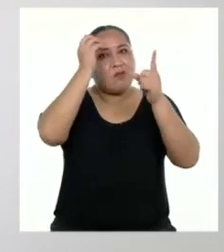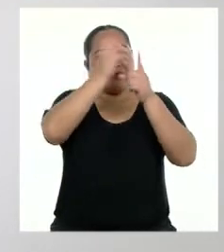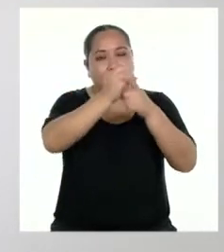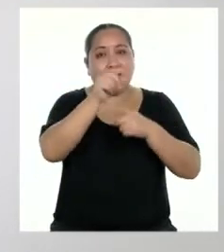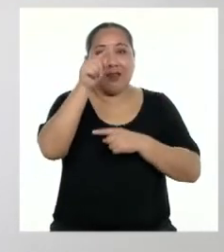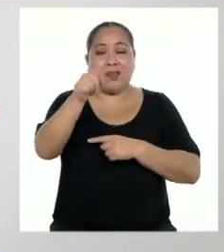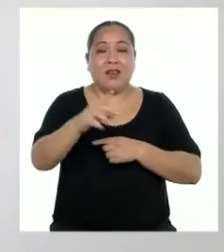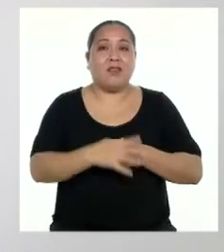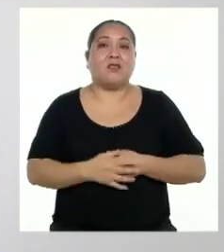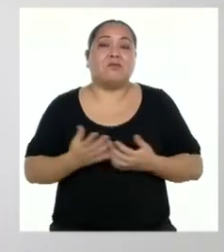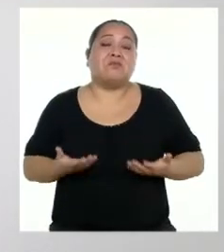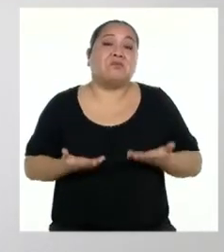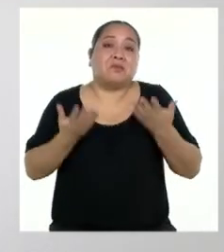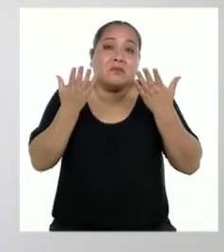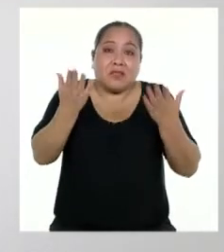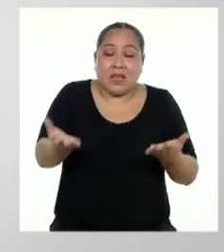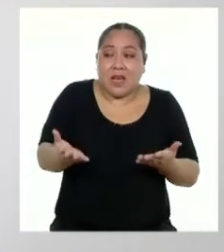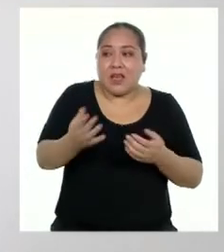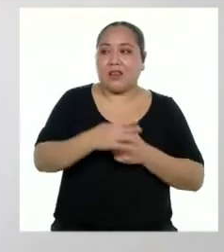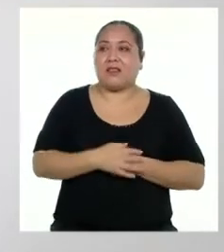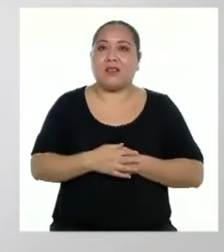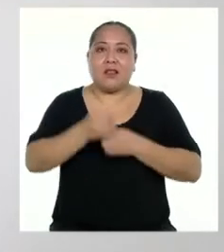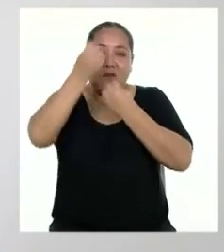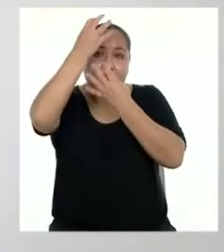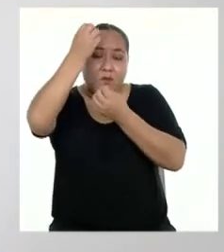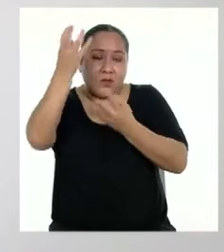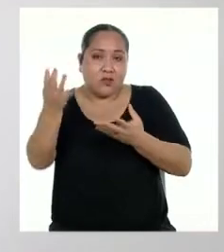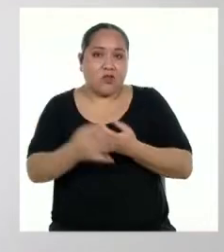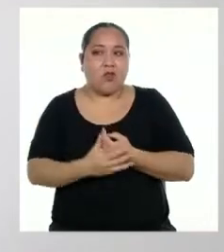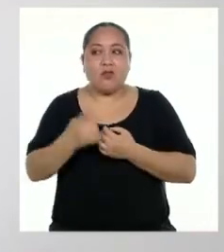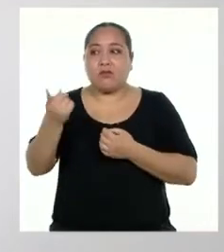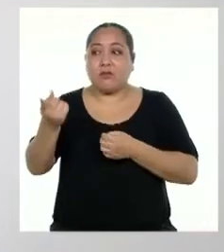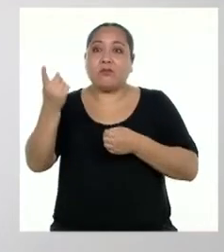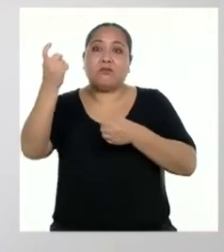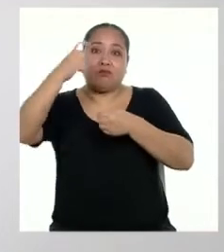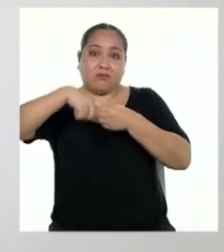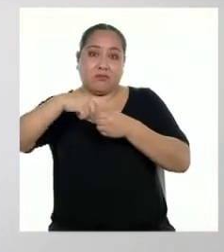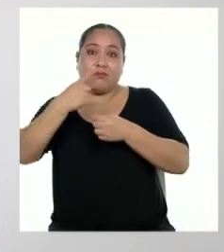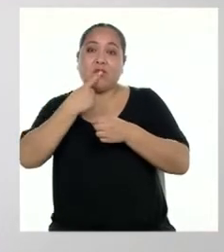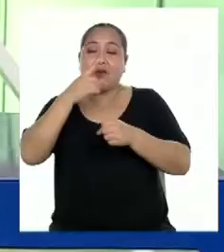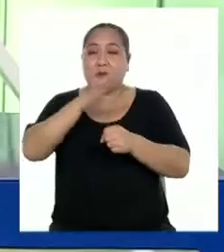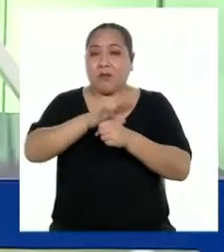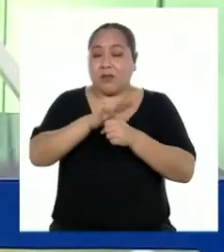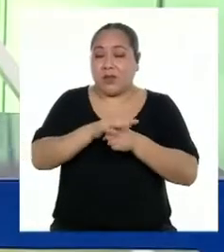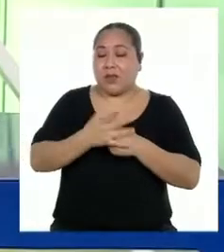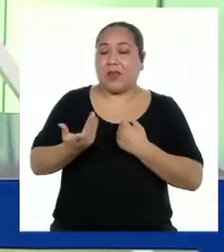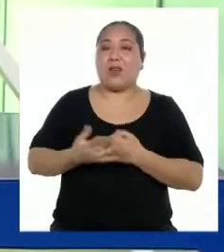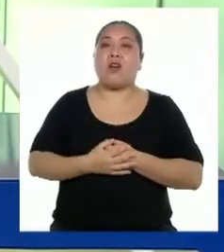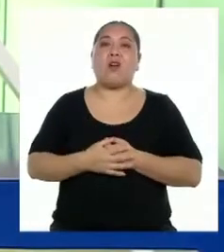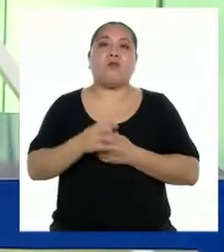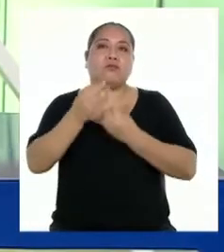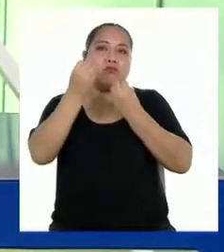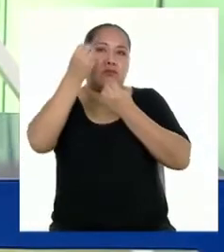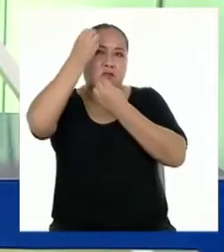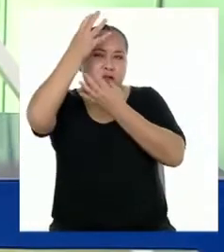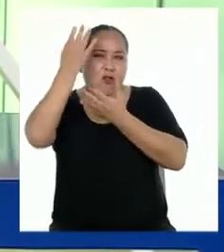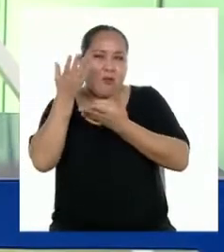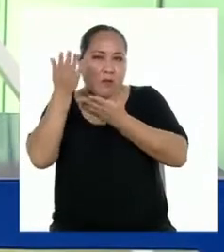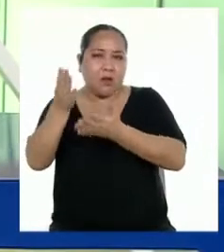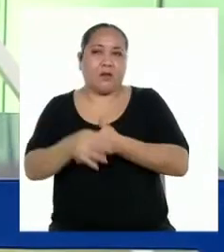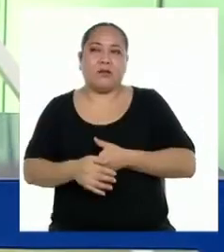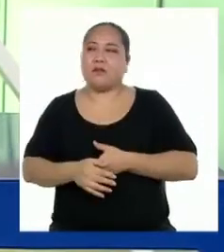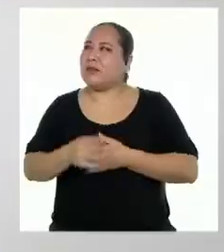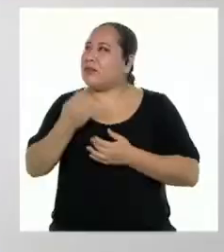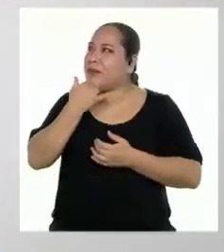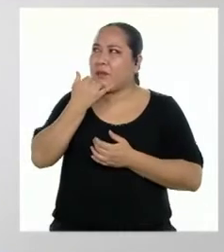cual puede ser informar, comprometer o reflexionar, entre muchos otros. ¿Y qué pasa si no defino un